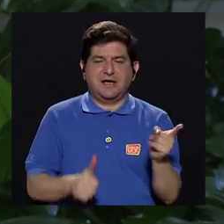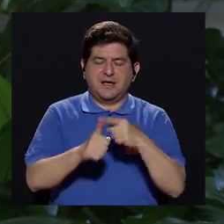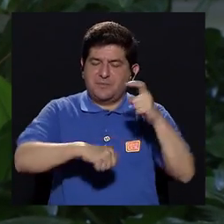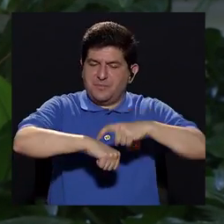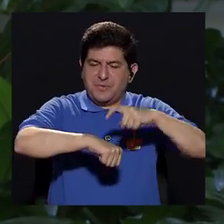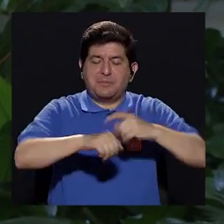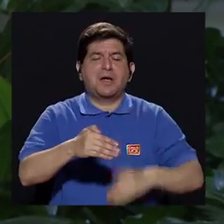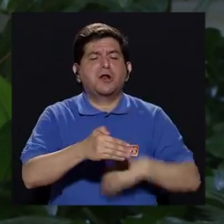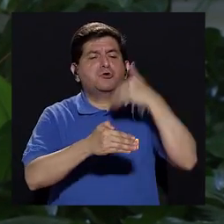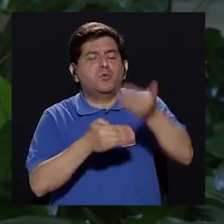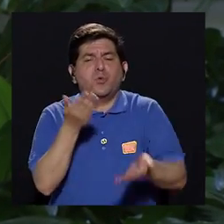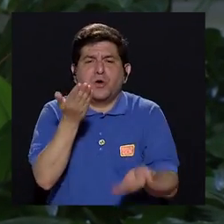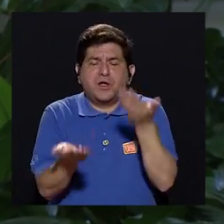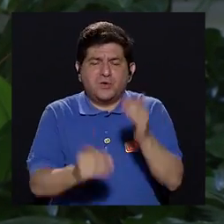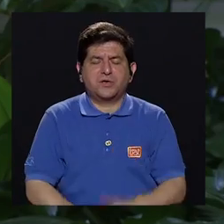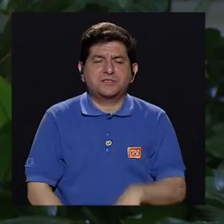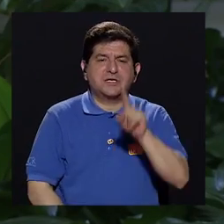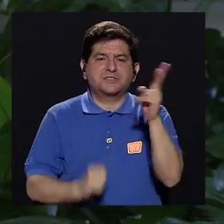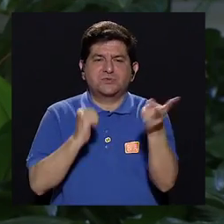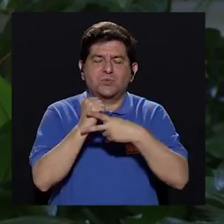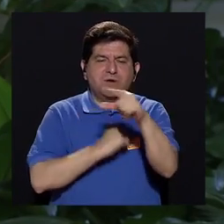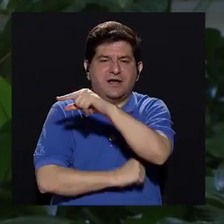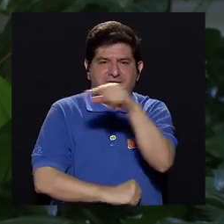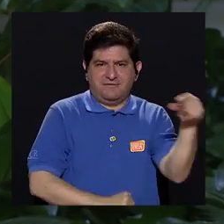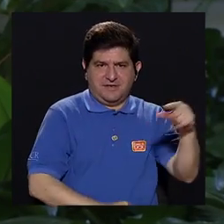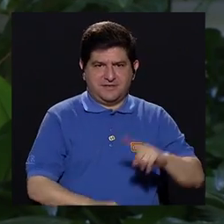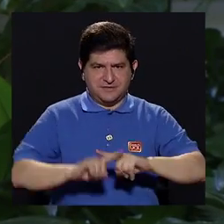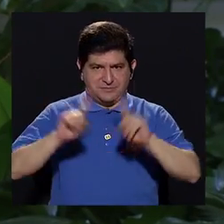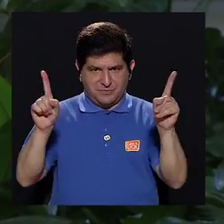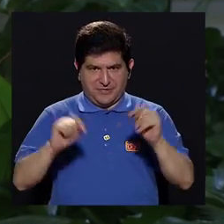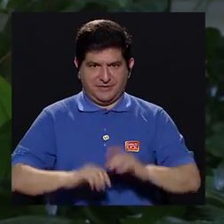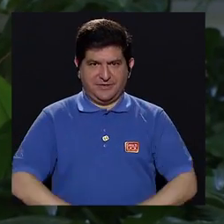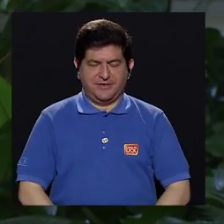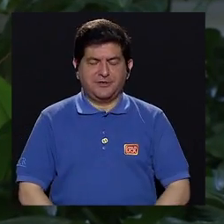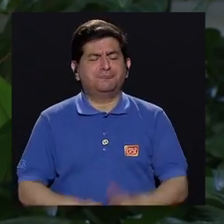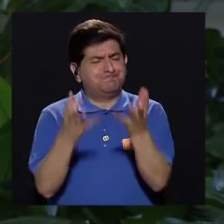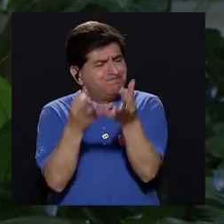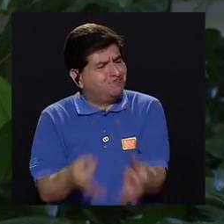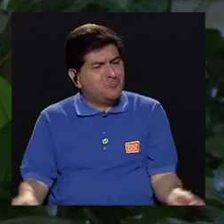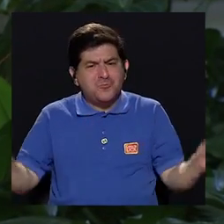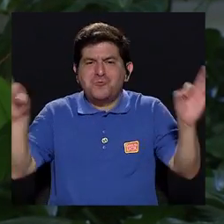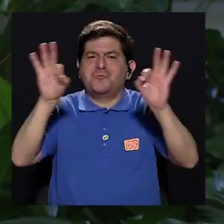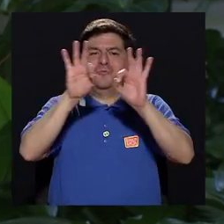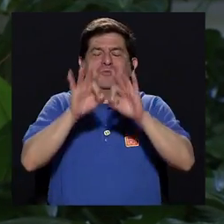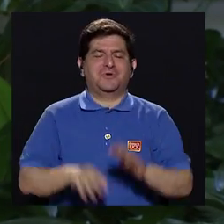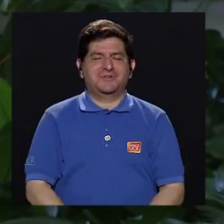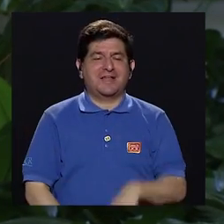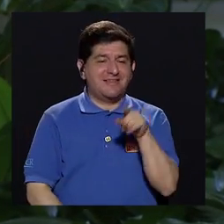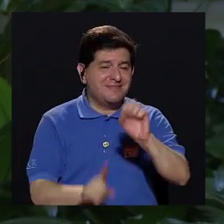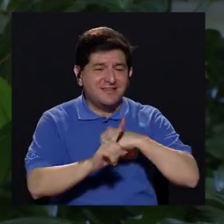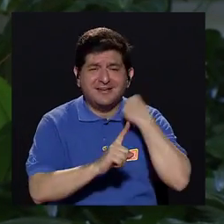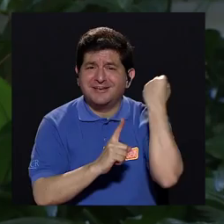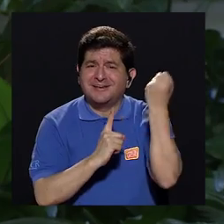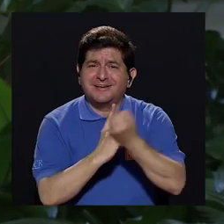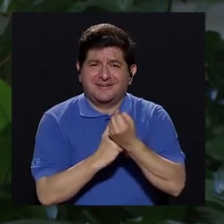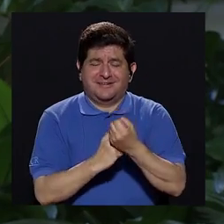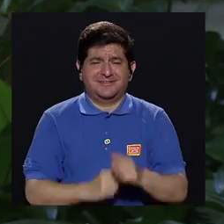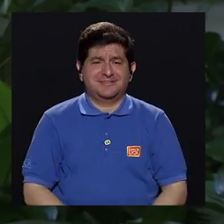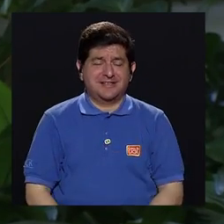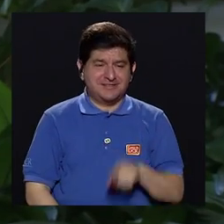ya luego se puede hacer una vez a la semana pero sí es importante este tipo de situaciones